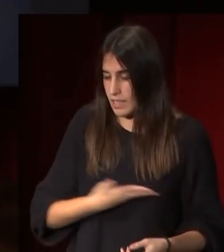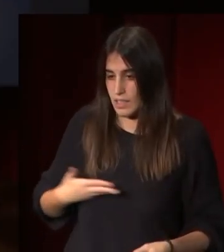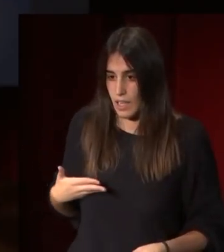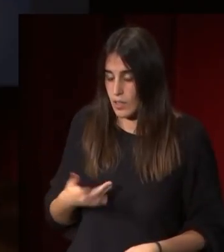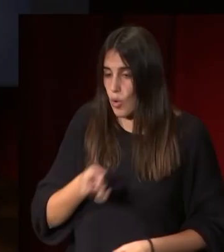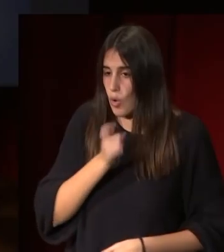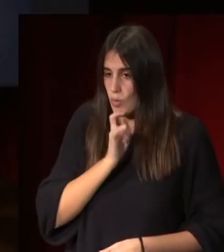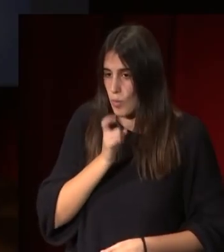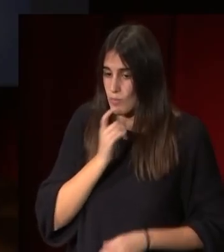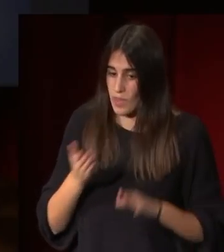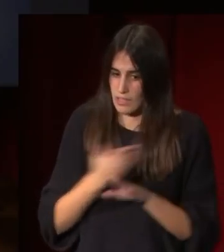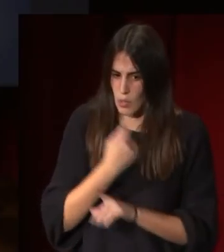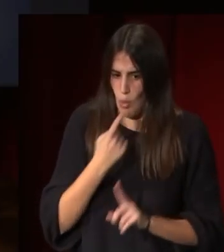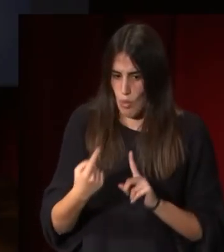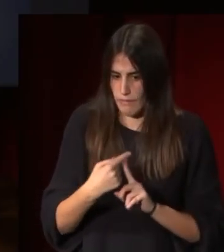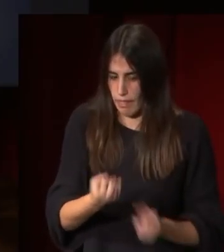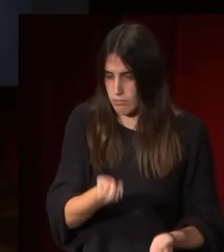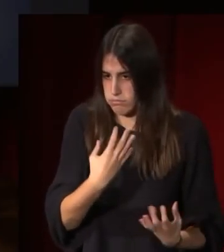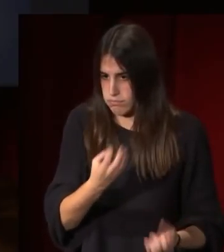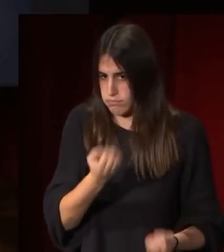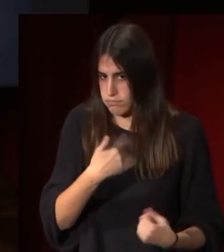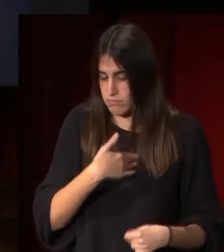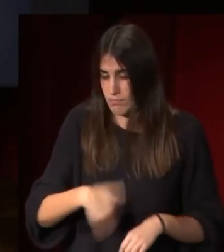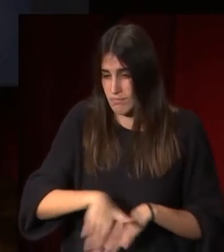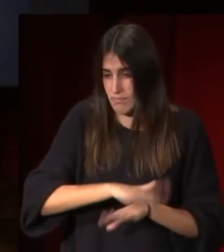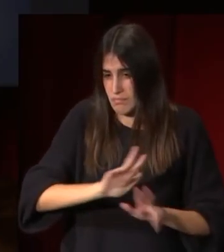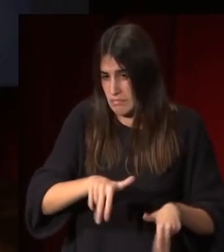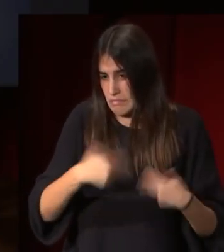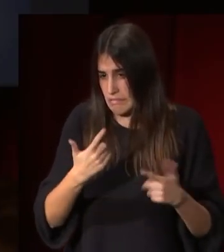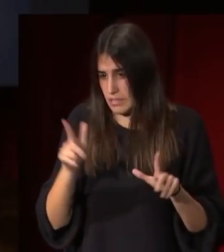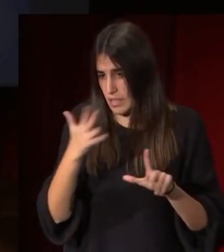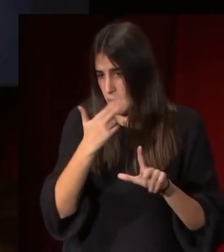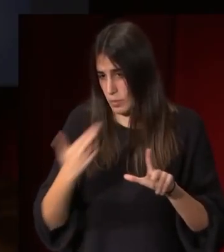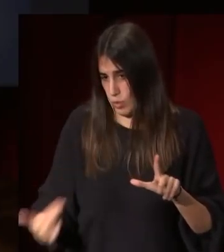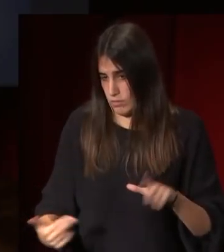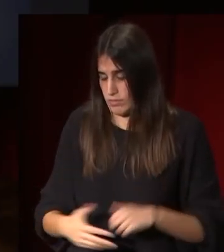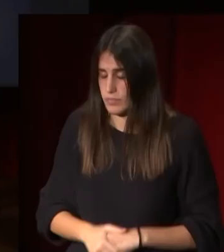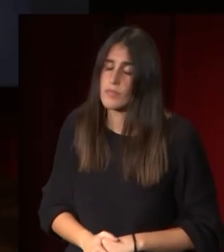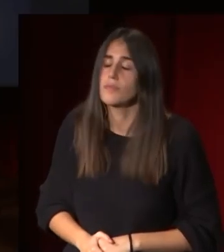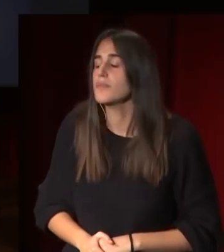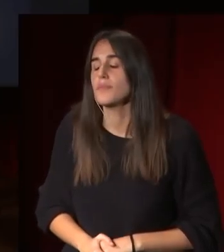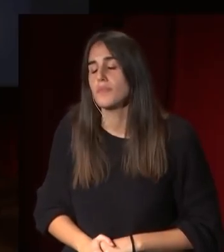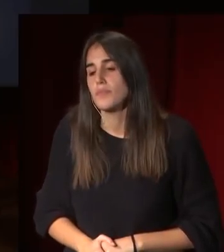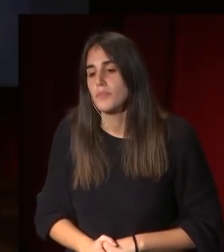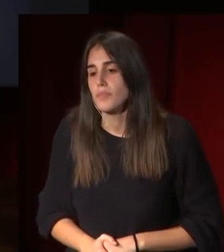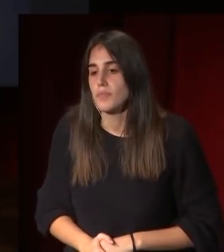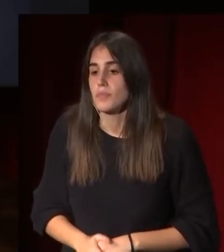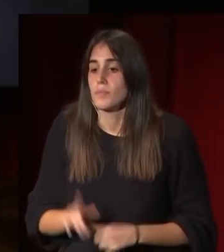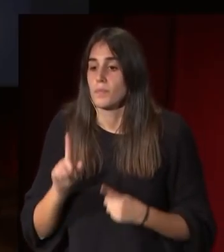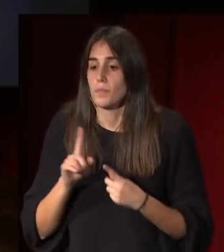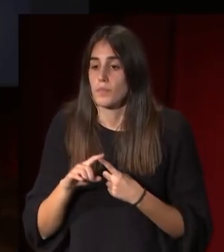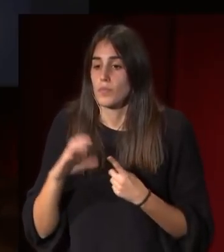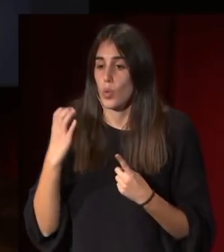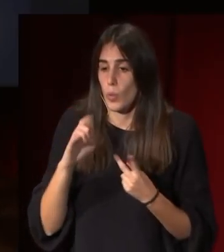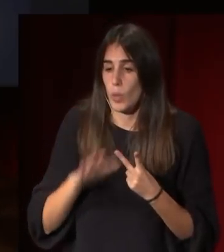utilizando referencias que le permiten fundamentalmente la pintura tanto él como Bernardo López